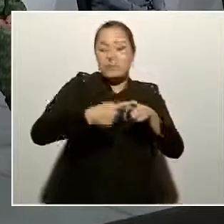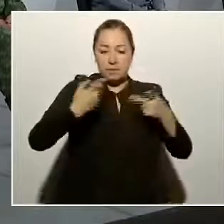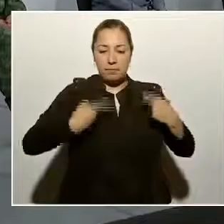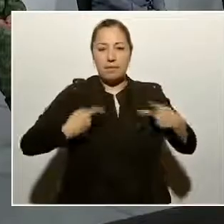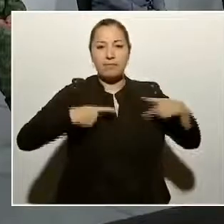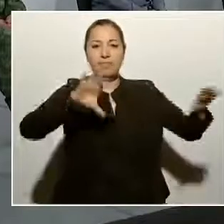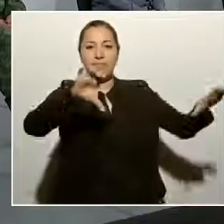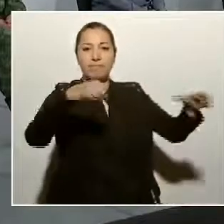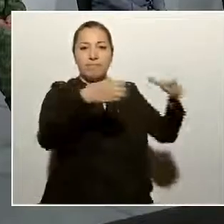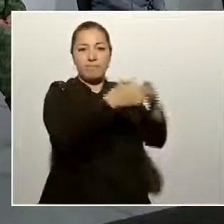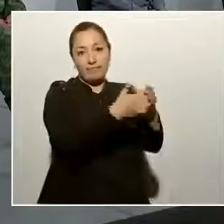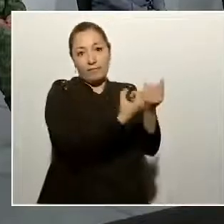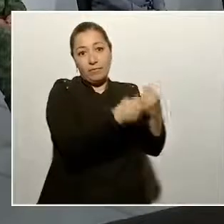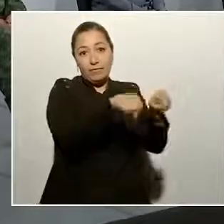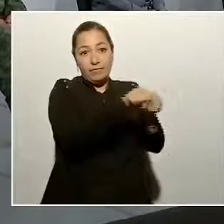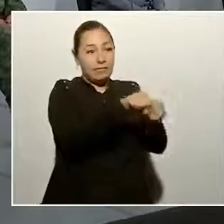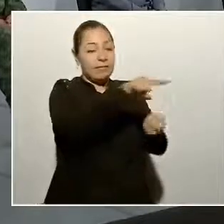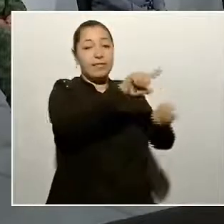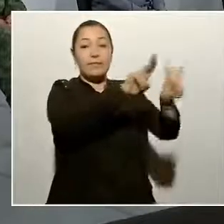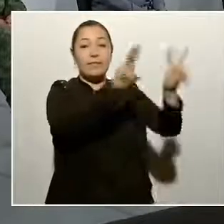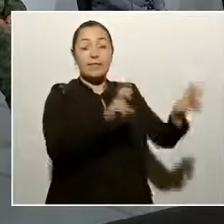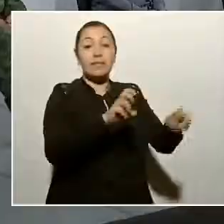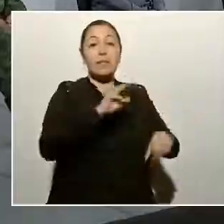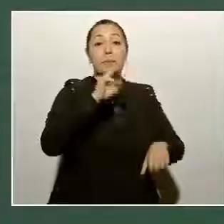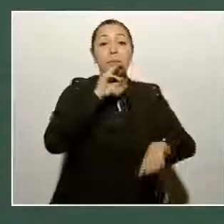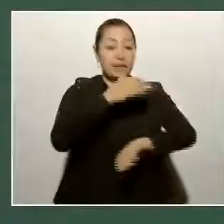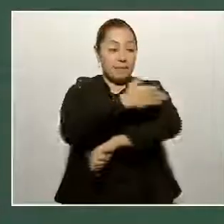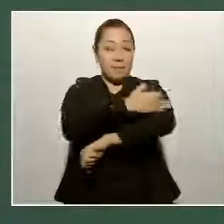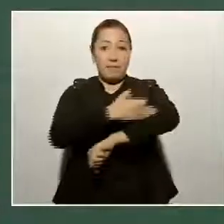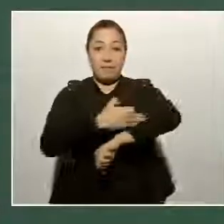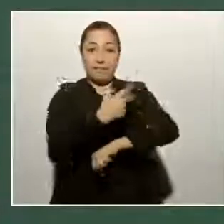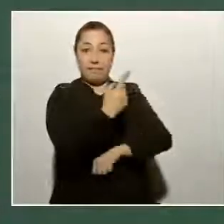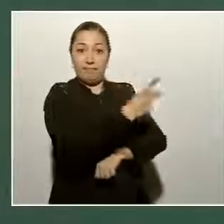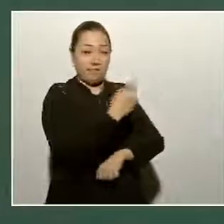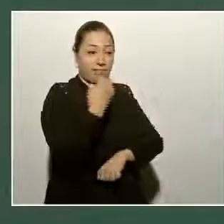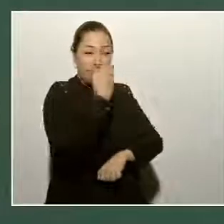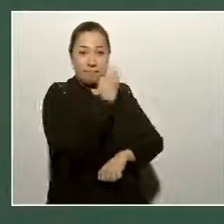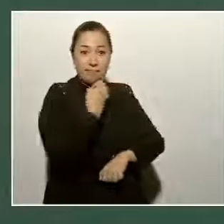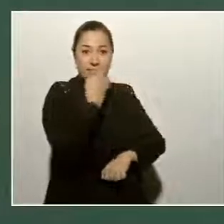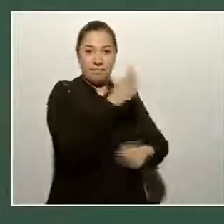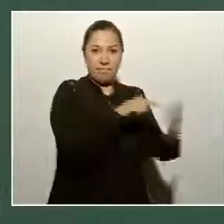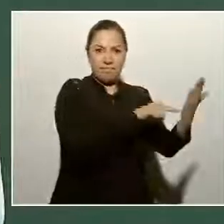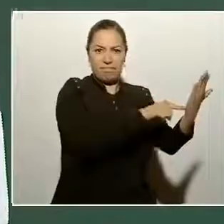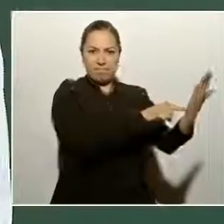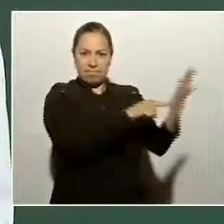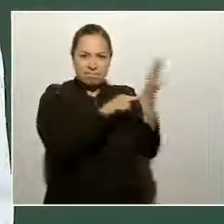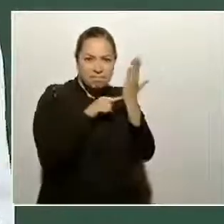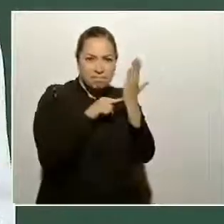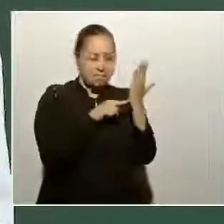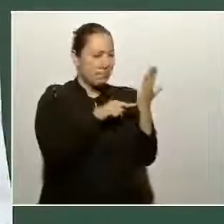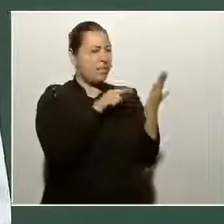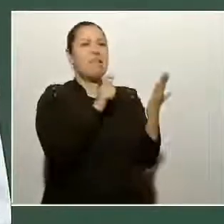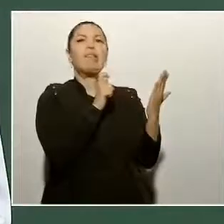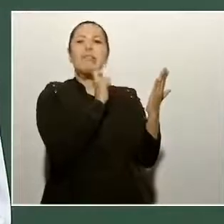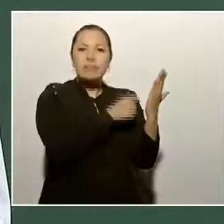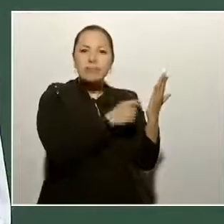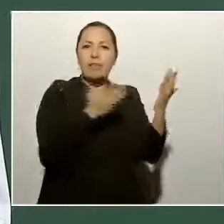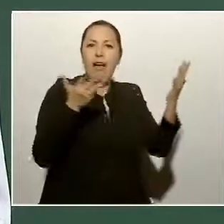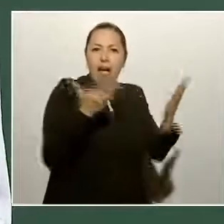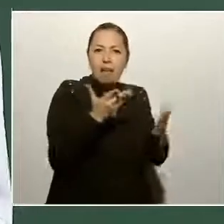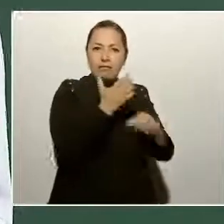Sociedad de Madres de Familia de la Escuela para enseñarnos lo que estaban haciendo